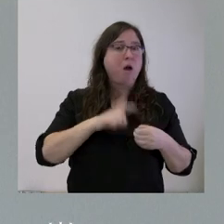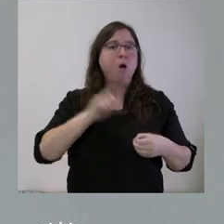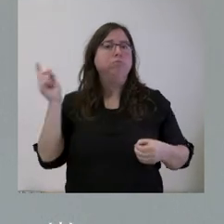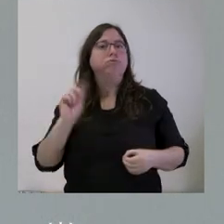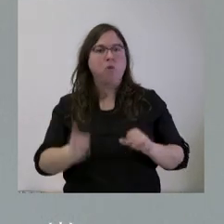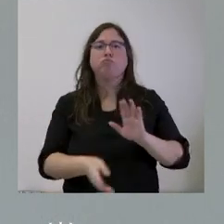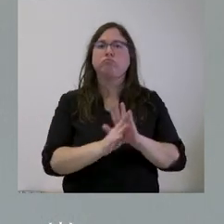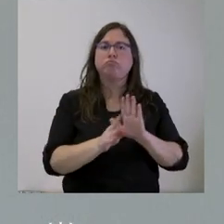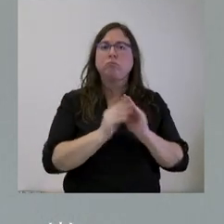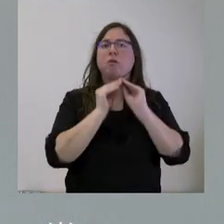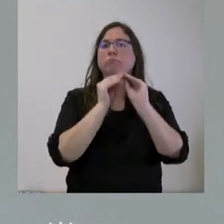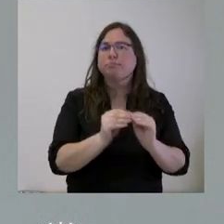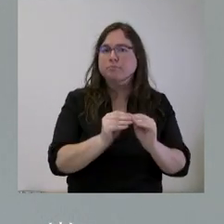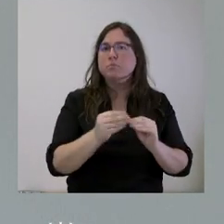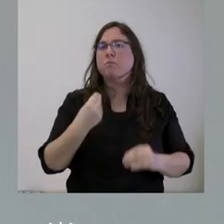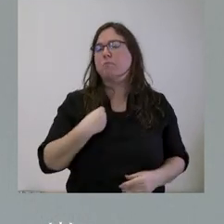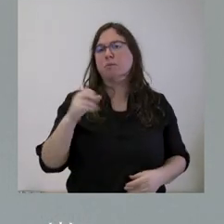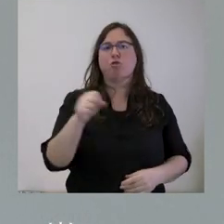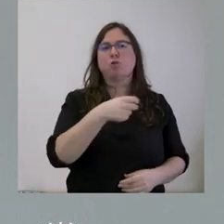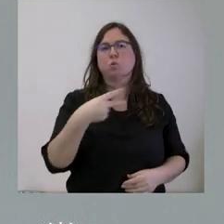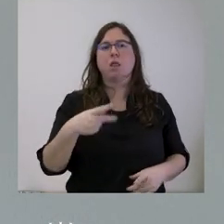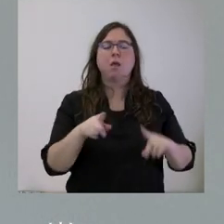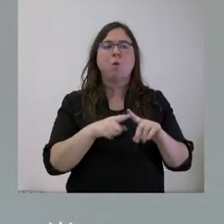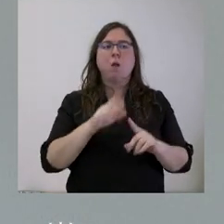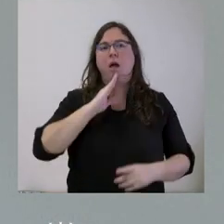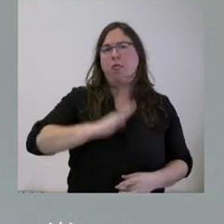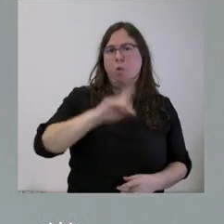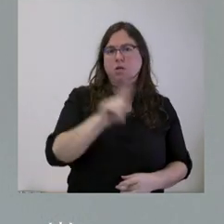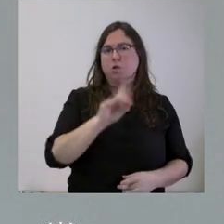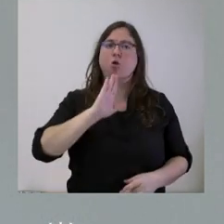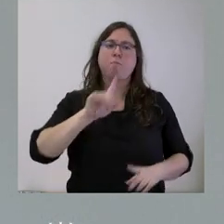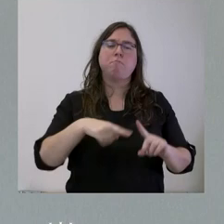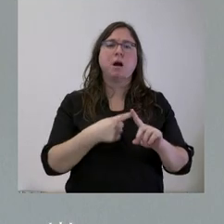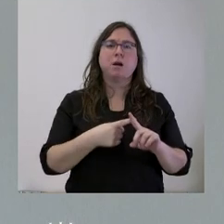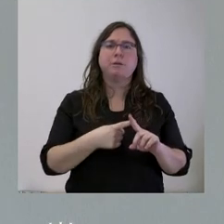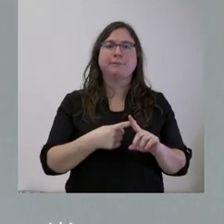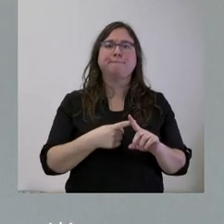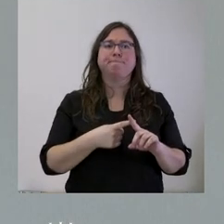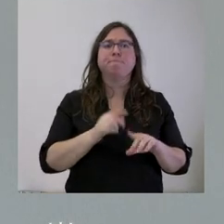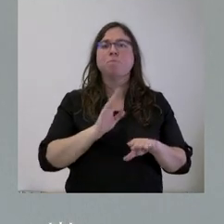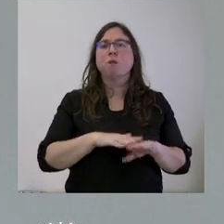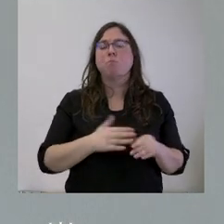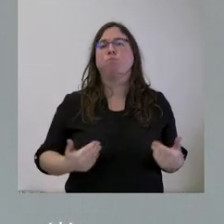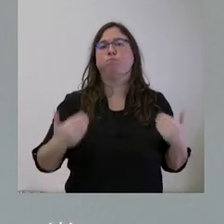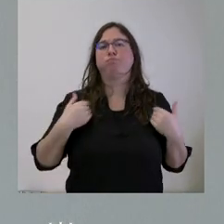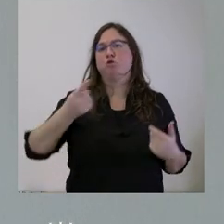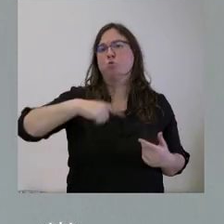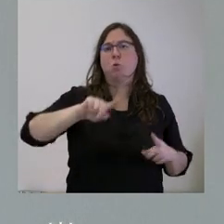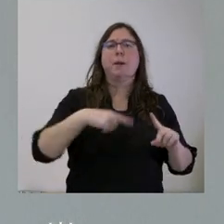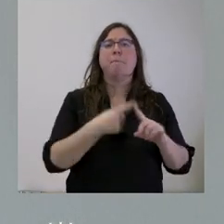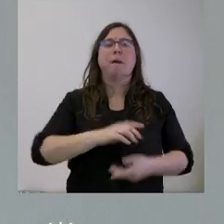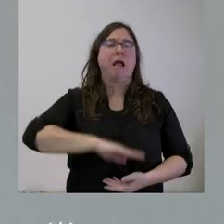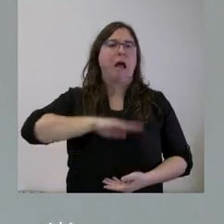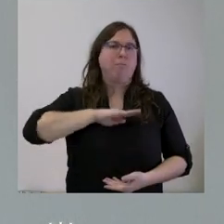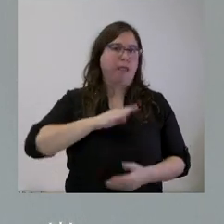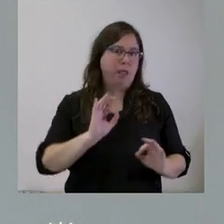a realizar las que resulten convenientes y apropiadas, dado nuestro peso y nuestra capacidad